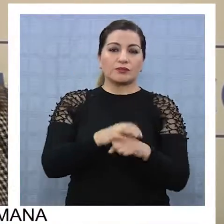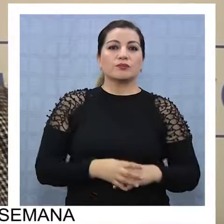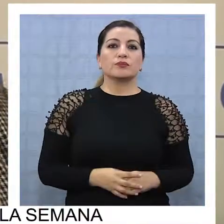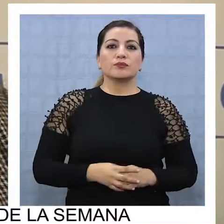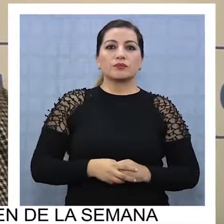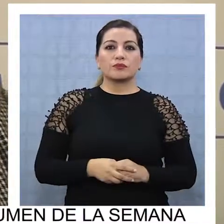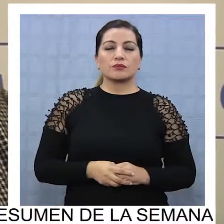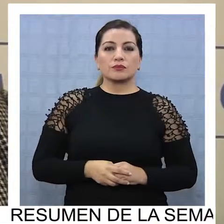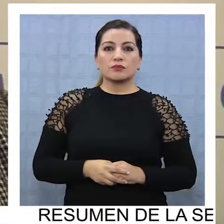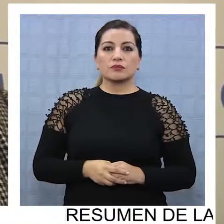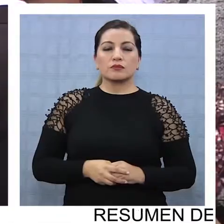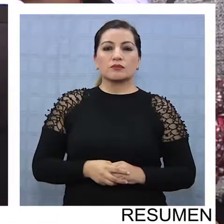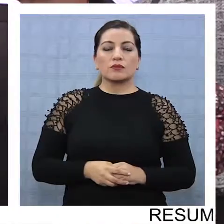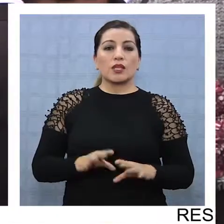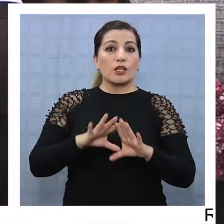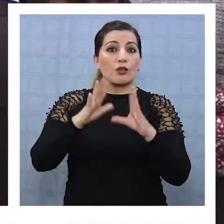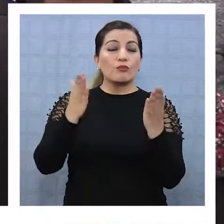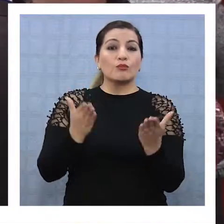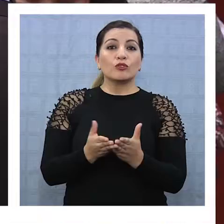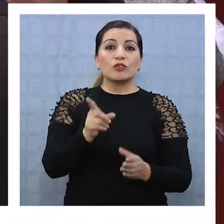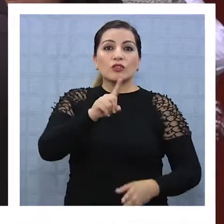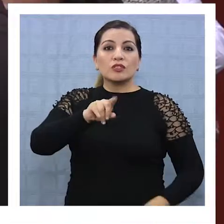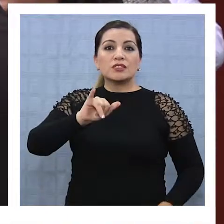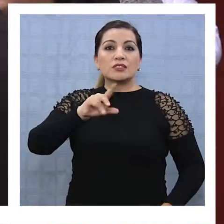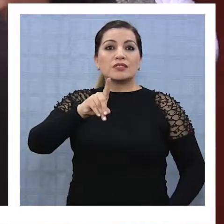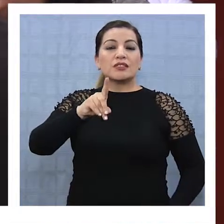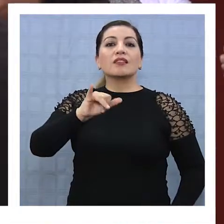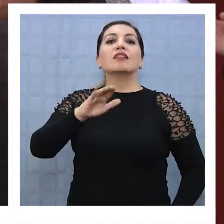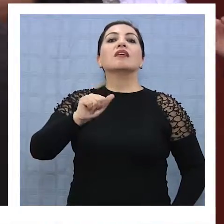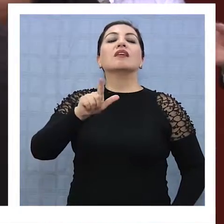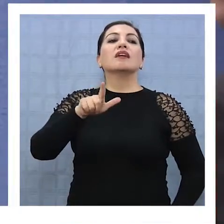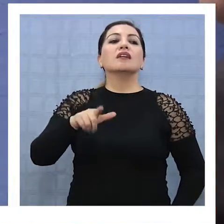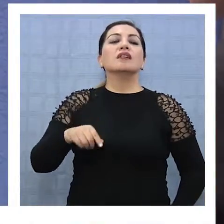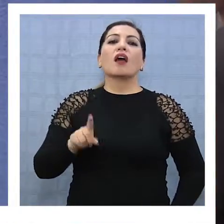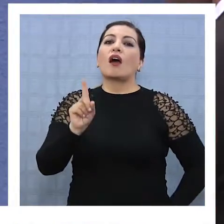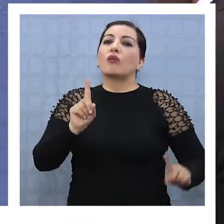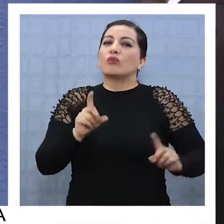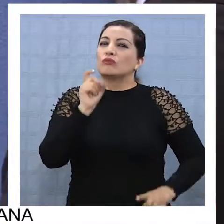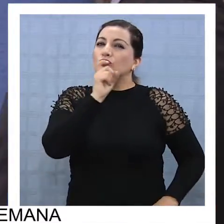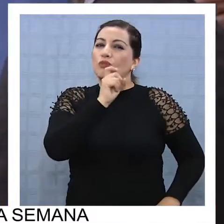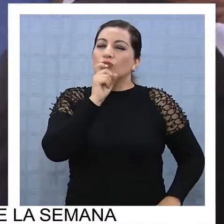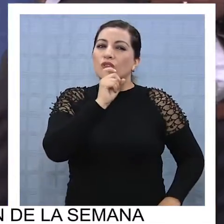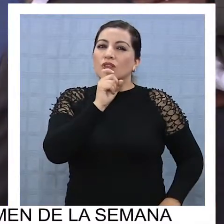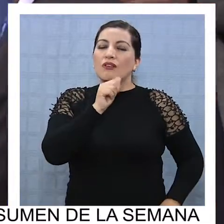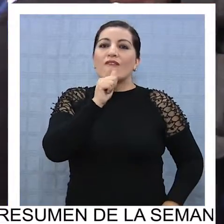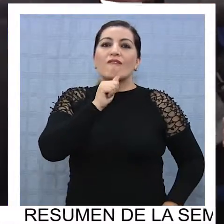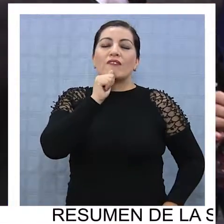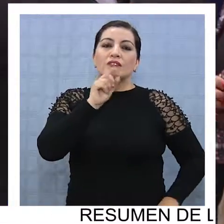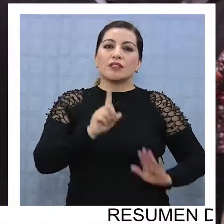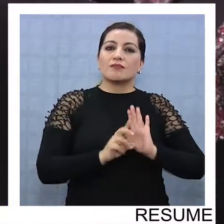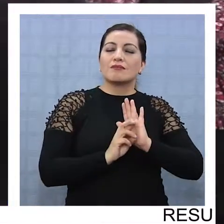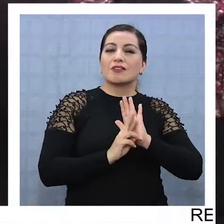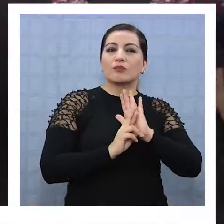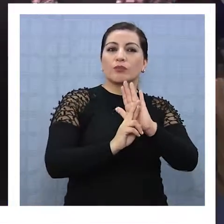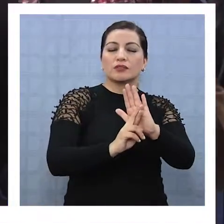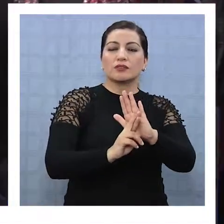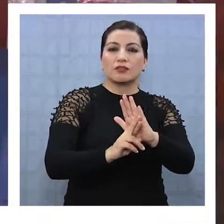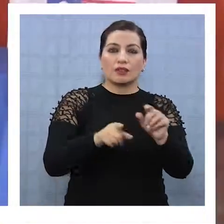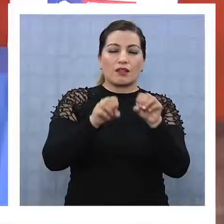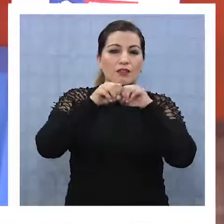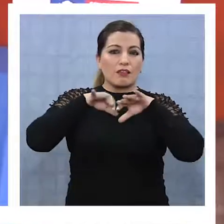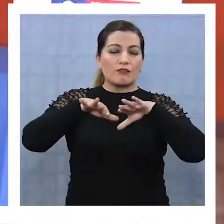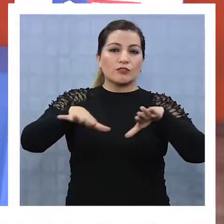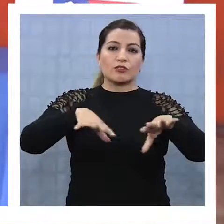laboral. Desde el mundo sindical se valora la iniciativa, pero con críticas a la ausencia de representantes del sector